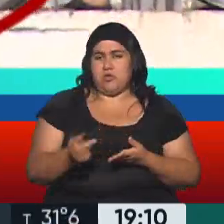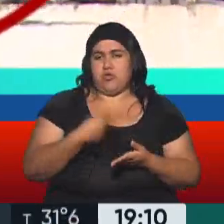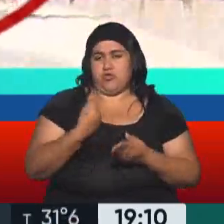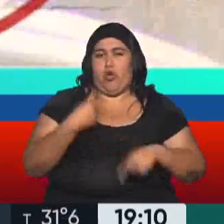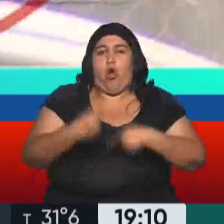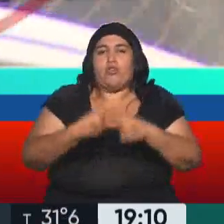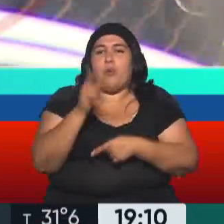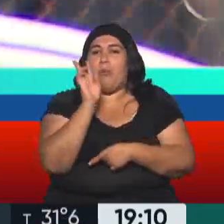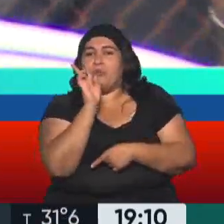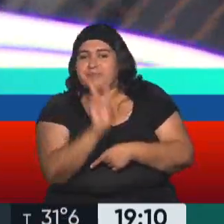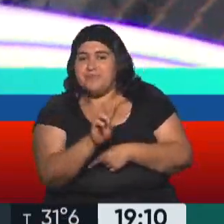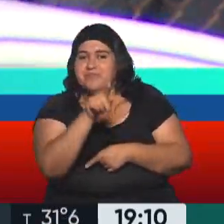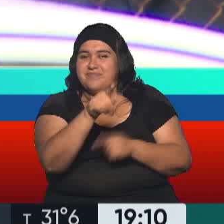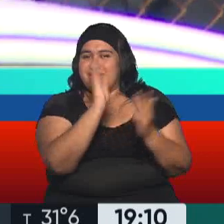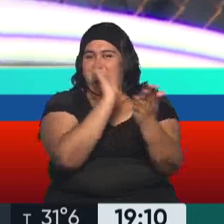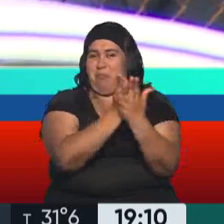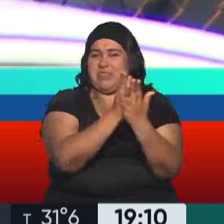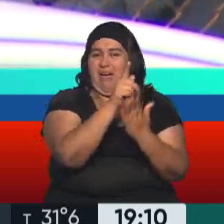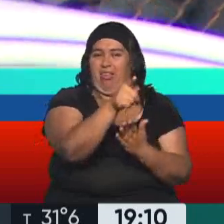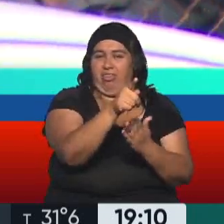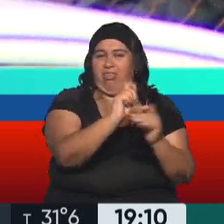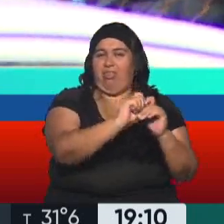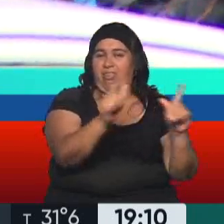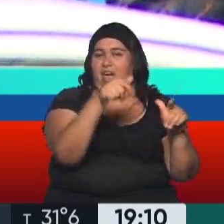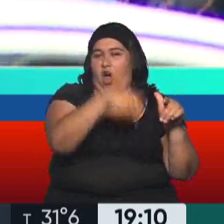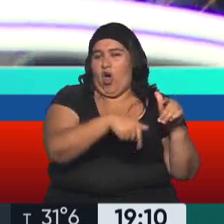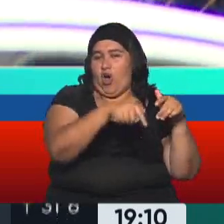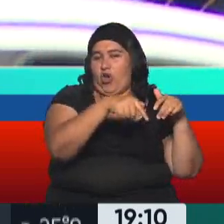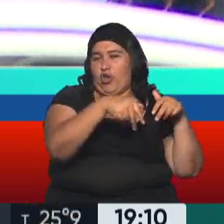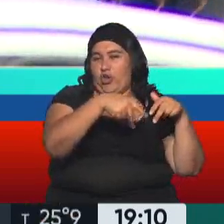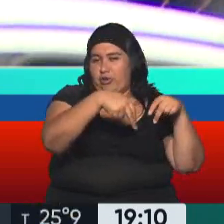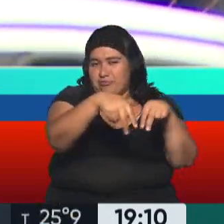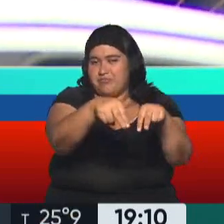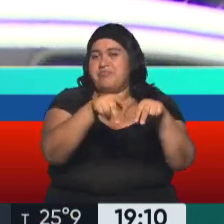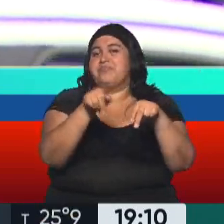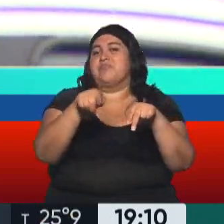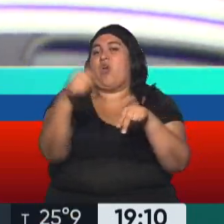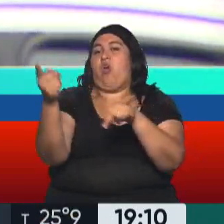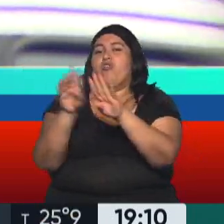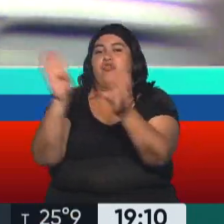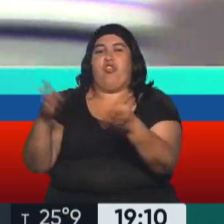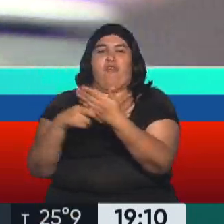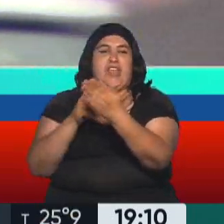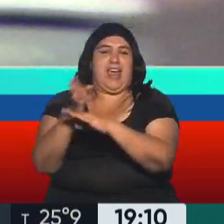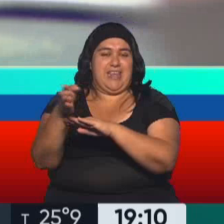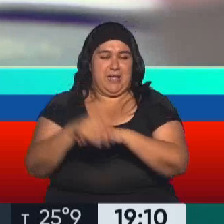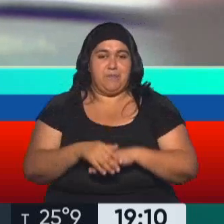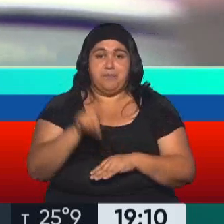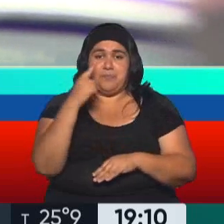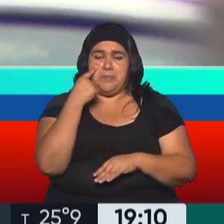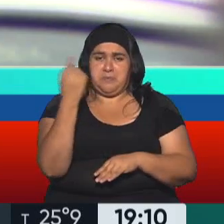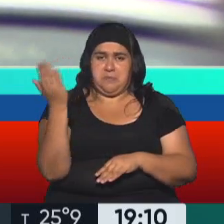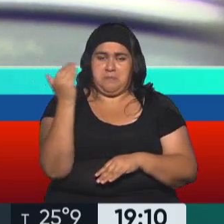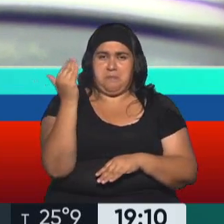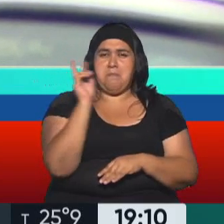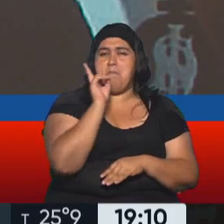observando buena parte de las imágenes de la jornada, de la jornada de hoy. Bien, a ver, regresemos, vení, vení conmigo,